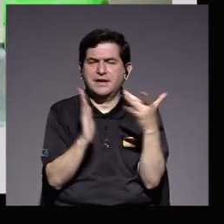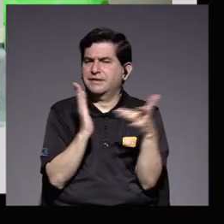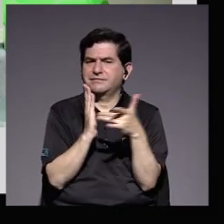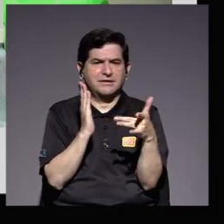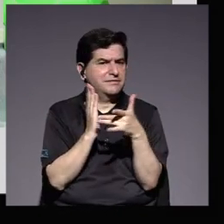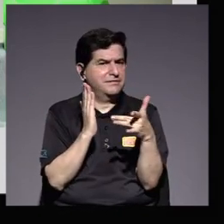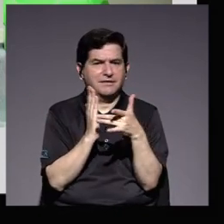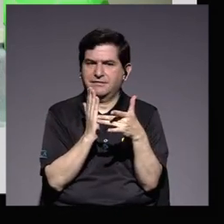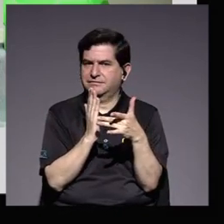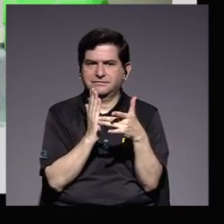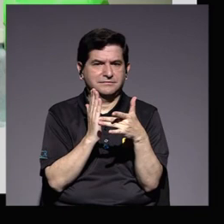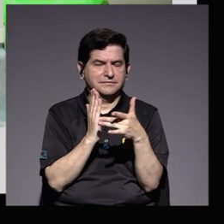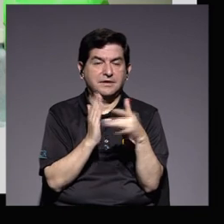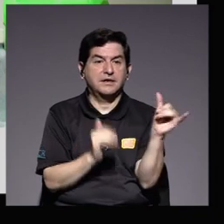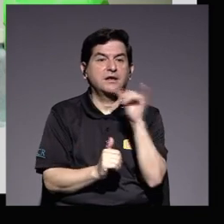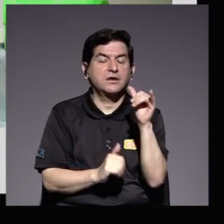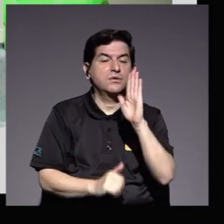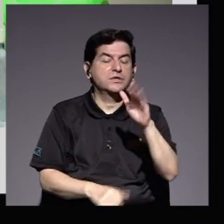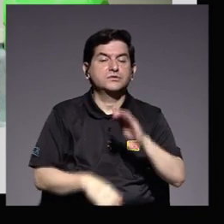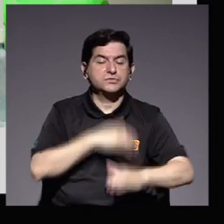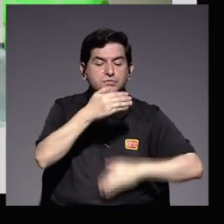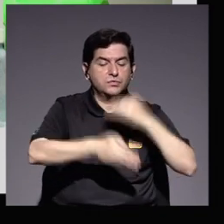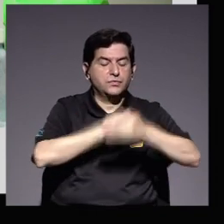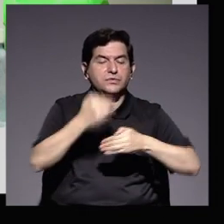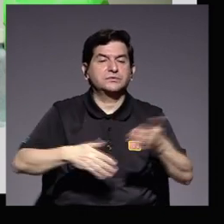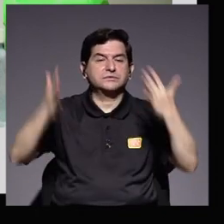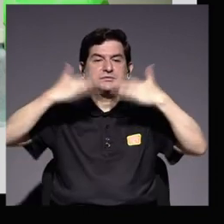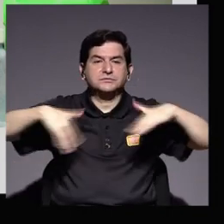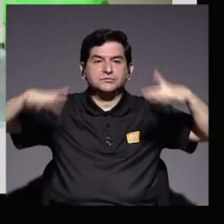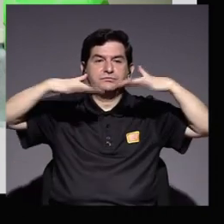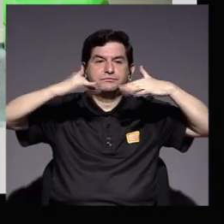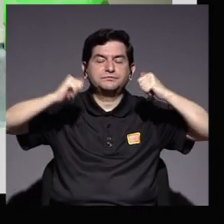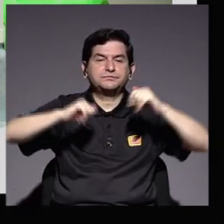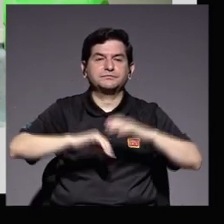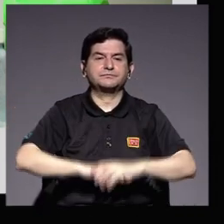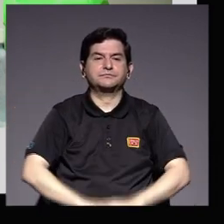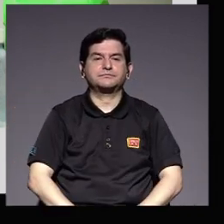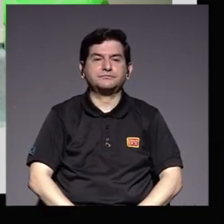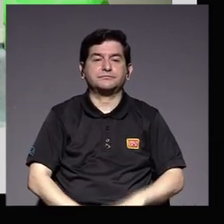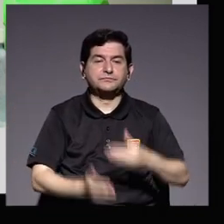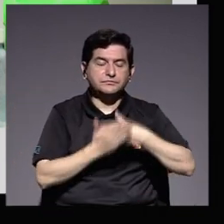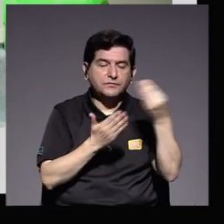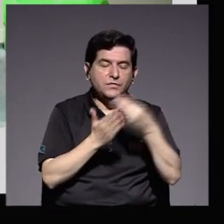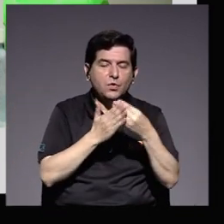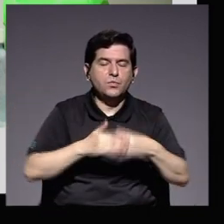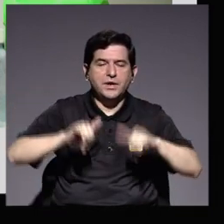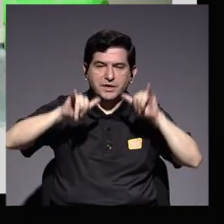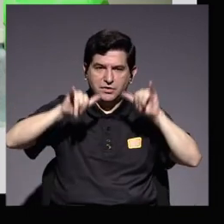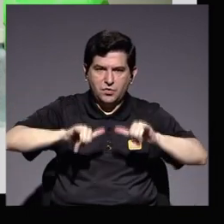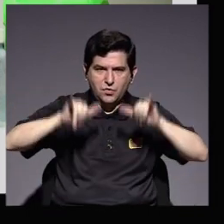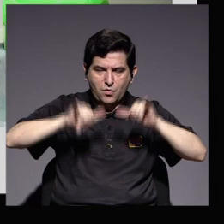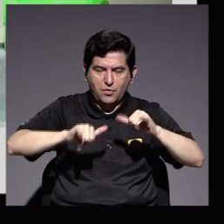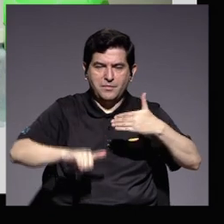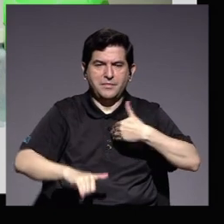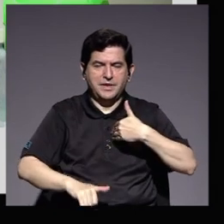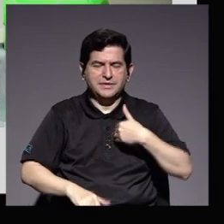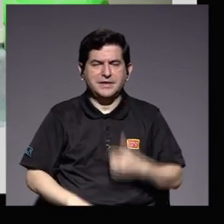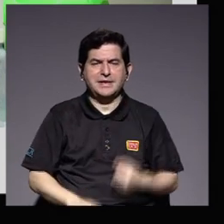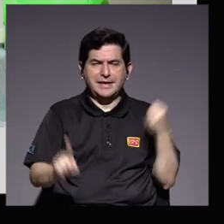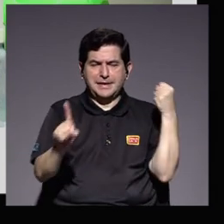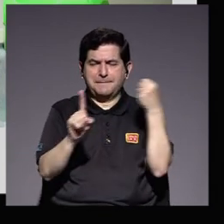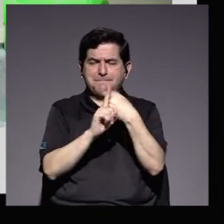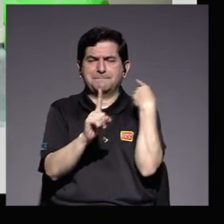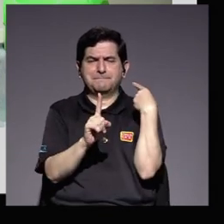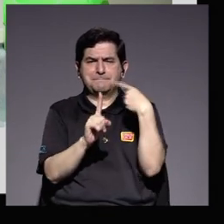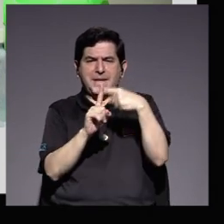técnicos sino también su comportamiento ambiental una compra sustentable tiene el mayor impacto